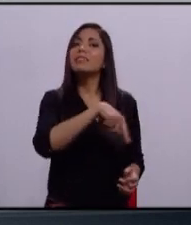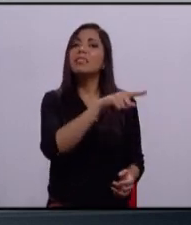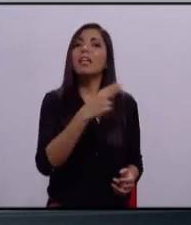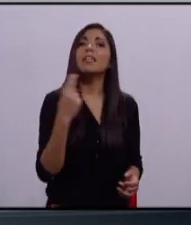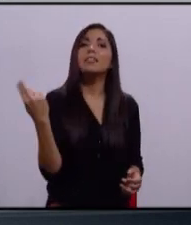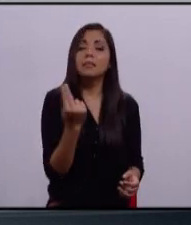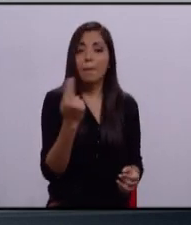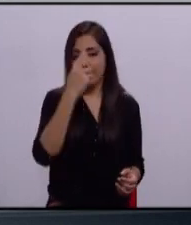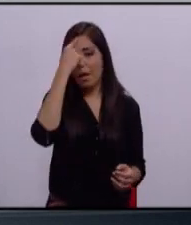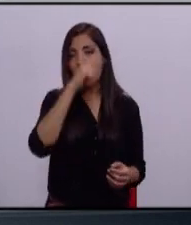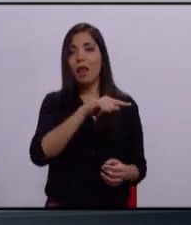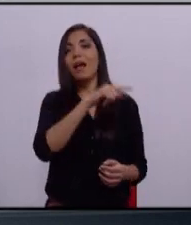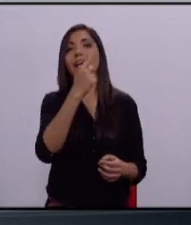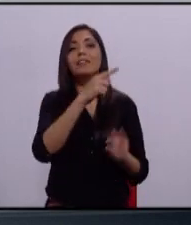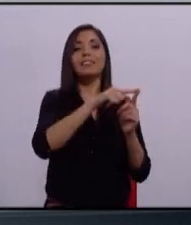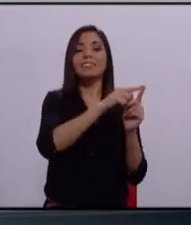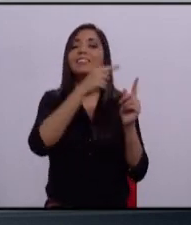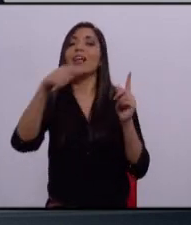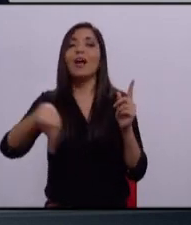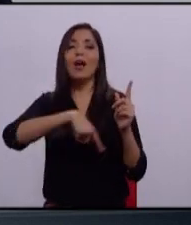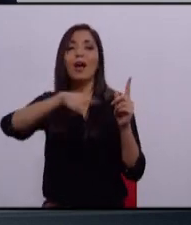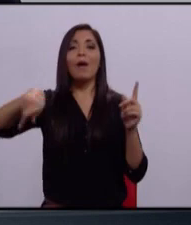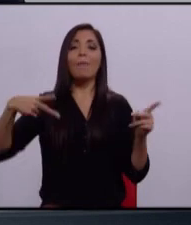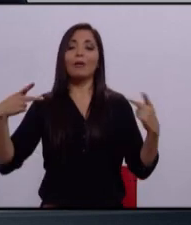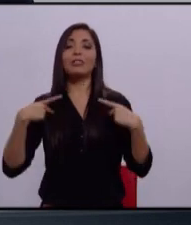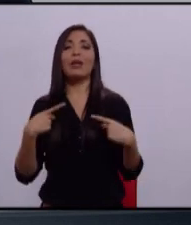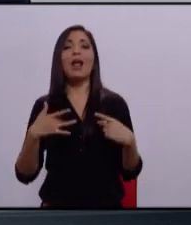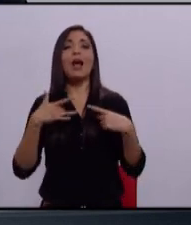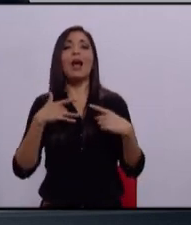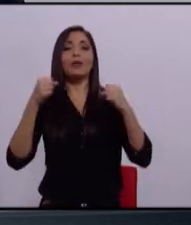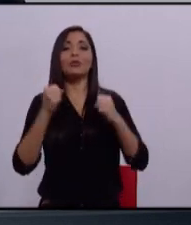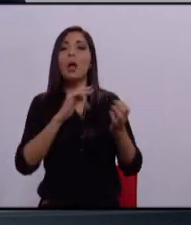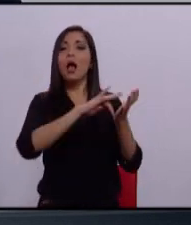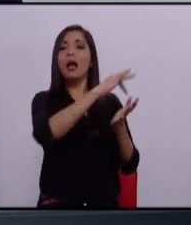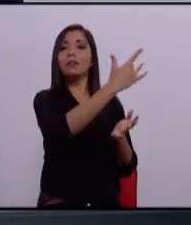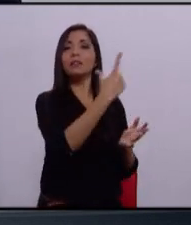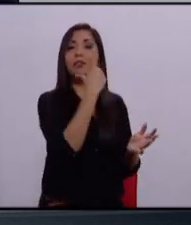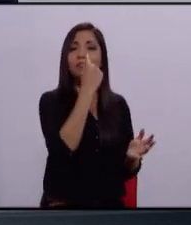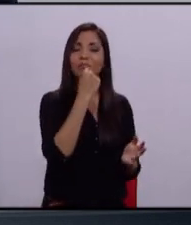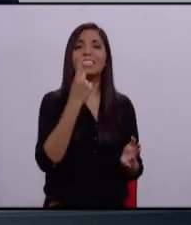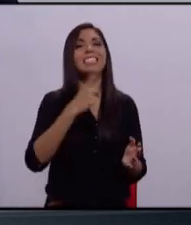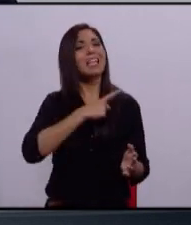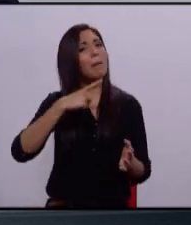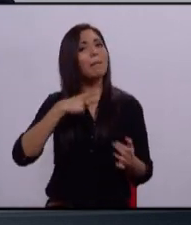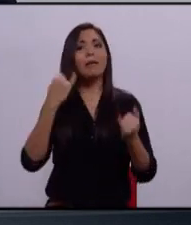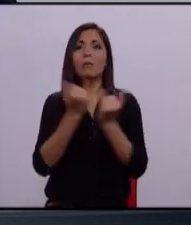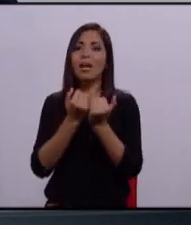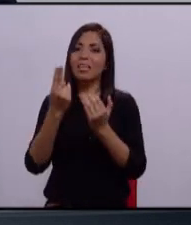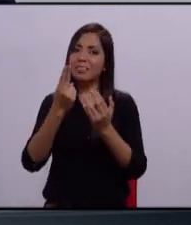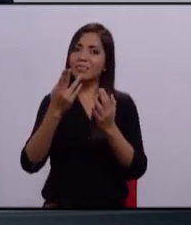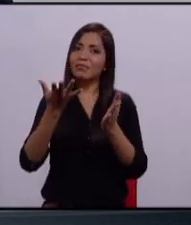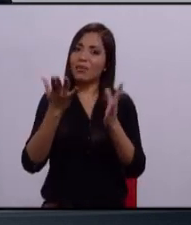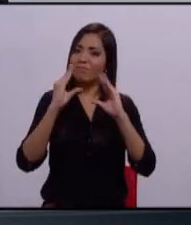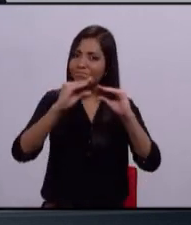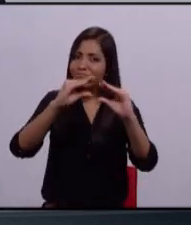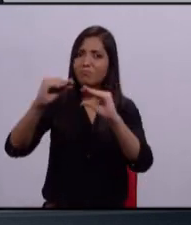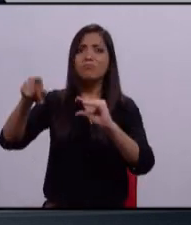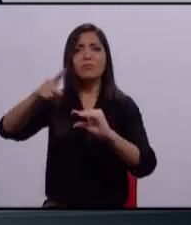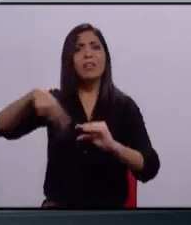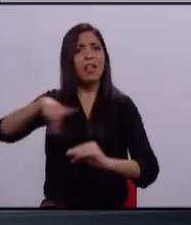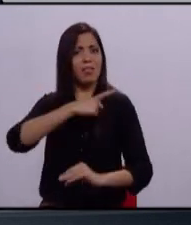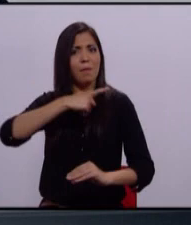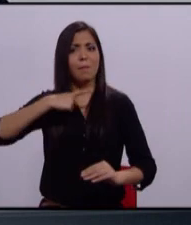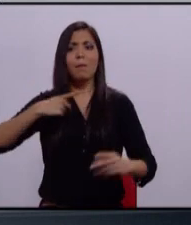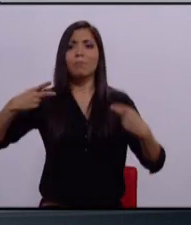brindar la seguridad a los ciudadanos. Tenemos que promover la cultura de la denuncia. Hoy todos tenemos